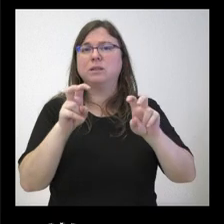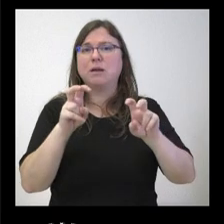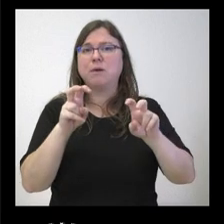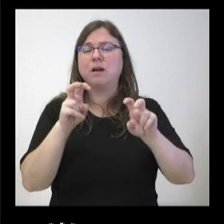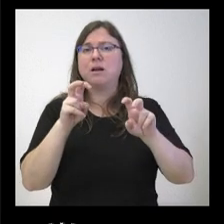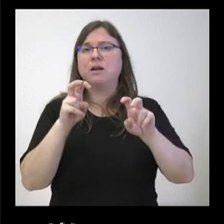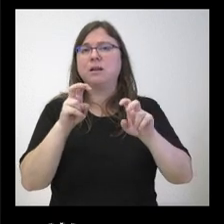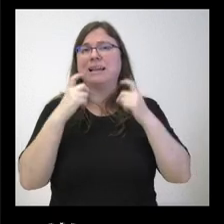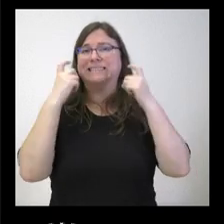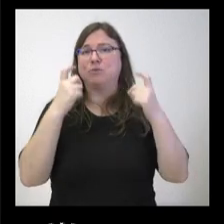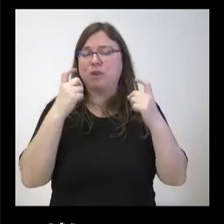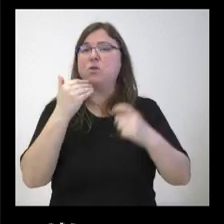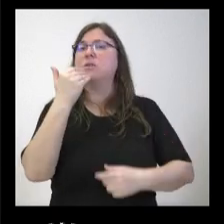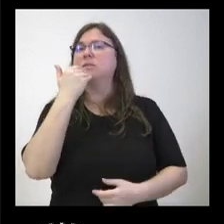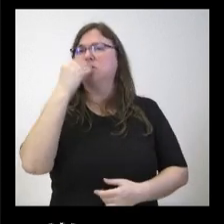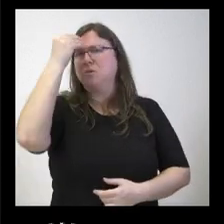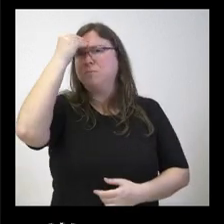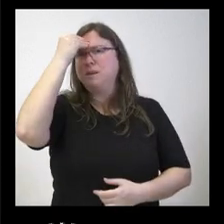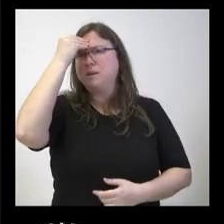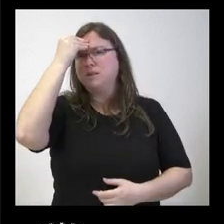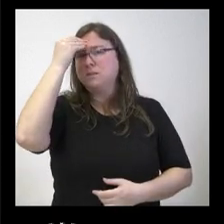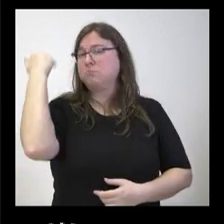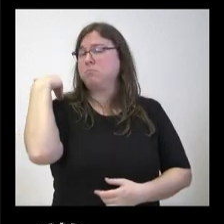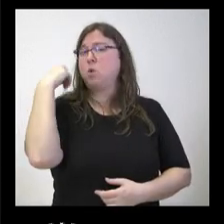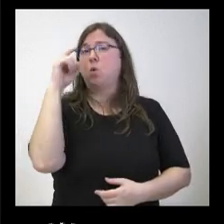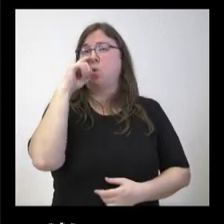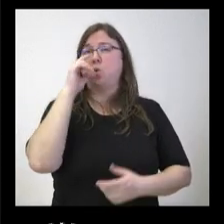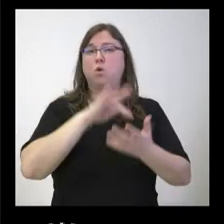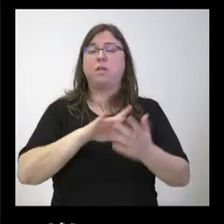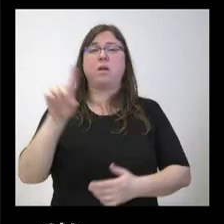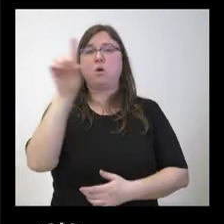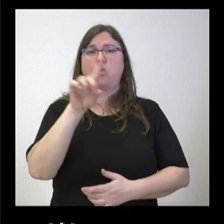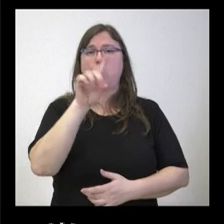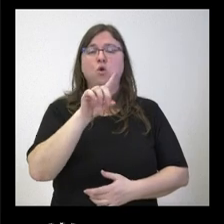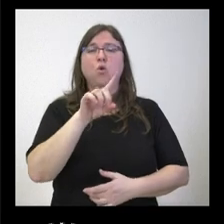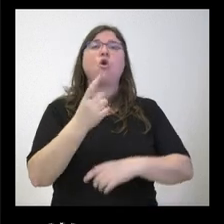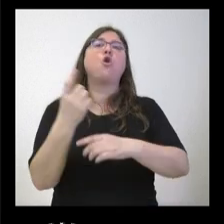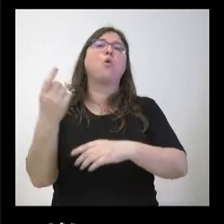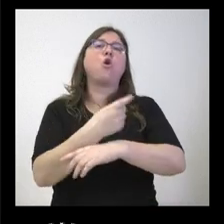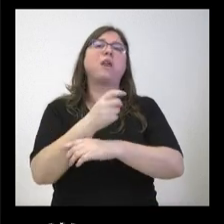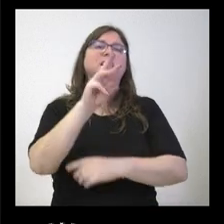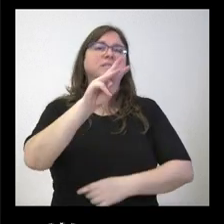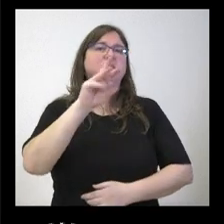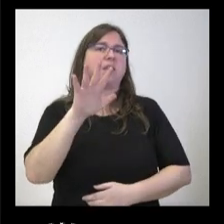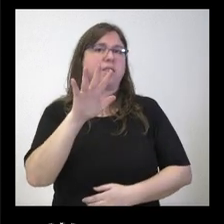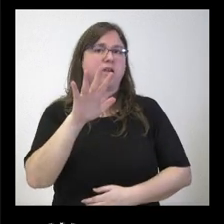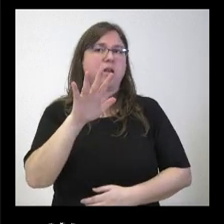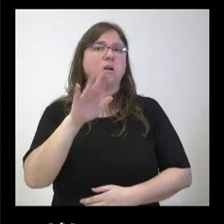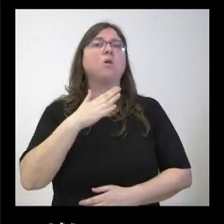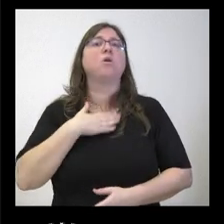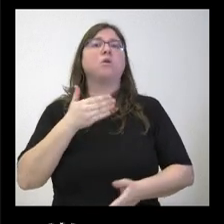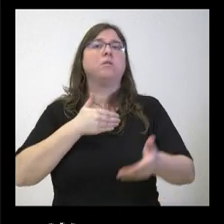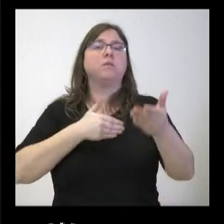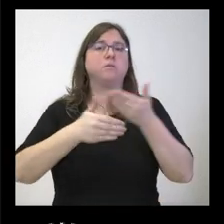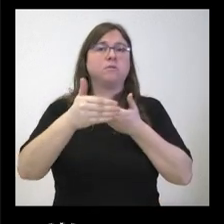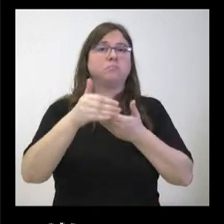teniendo en cuenta que si no me equivoco es el 1 de junio cuando se pondrá en marcha la zona de 35 horas cuando va a tener lista la Junta